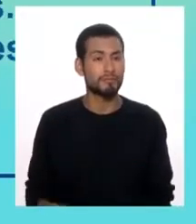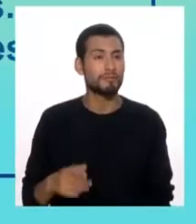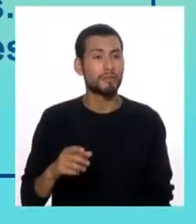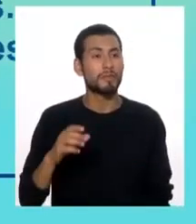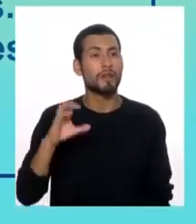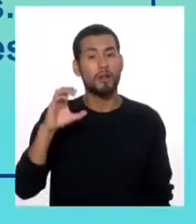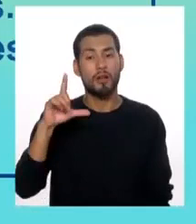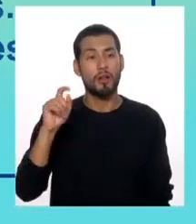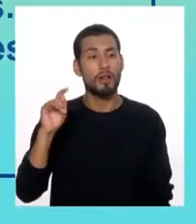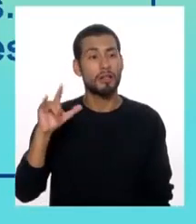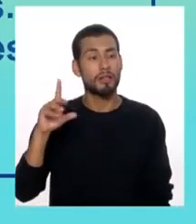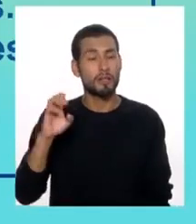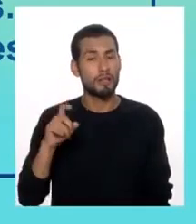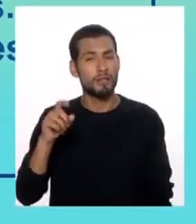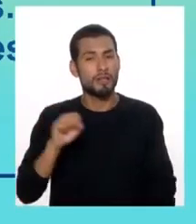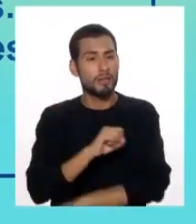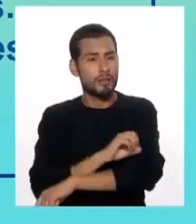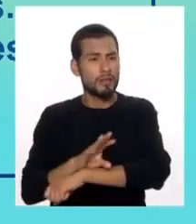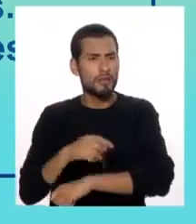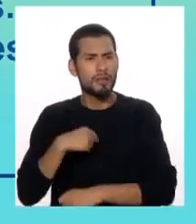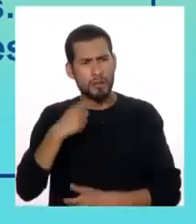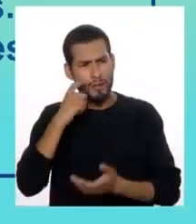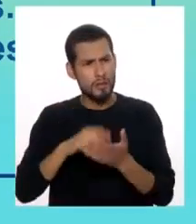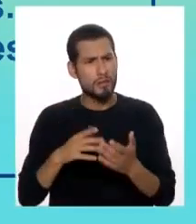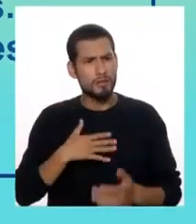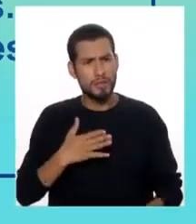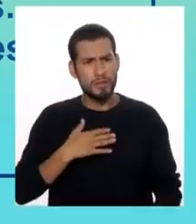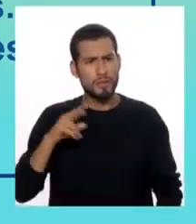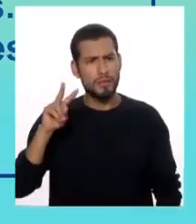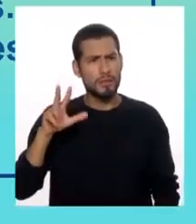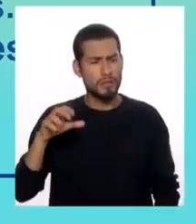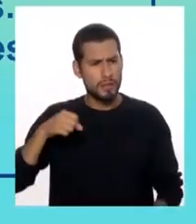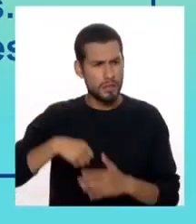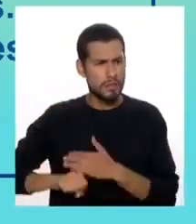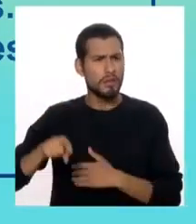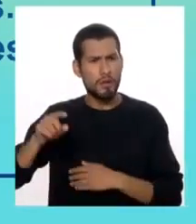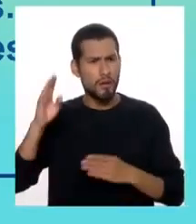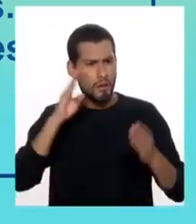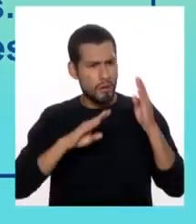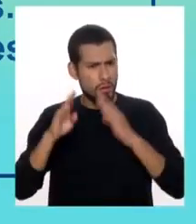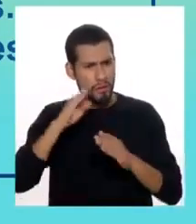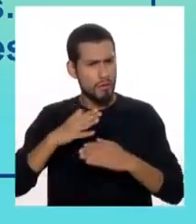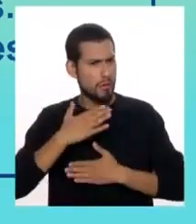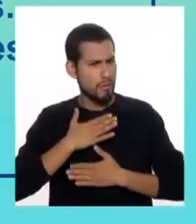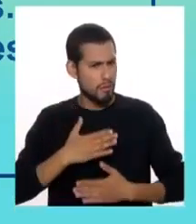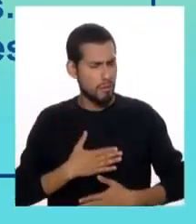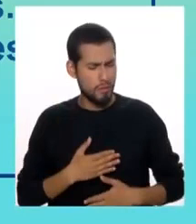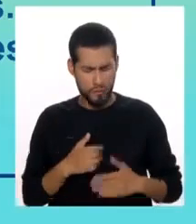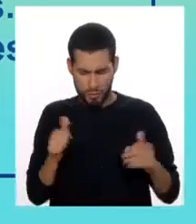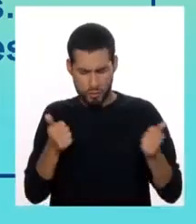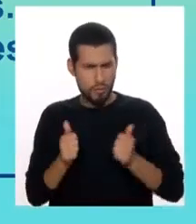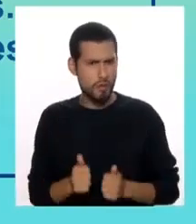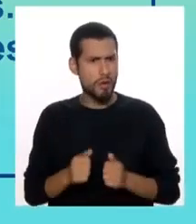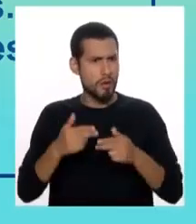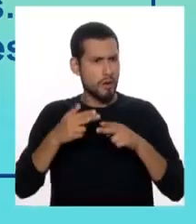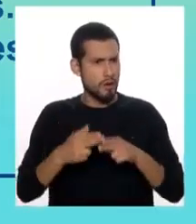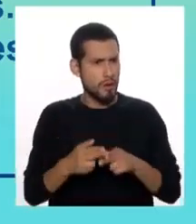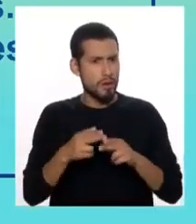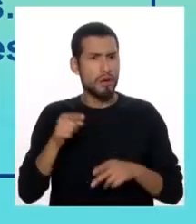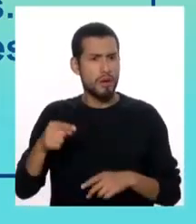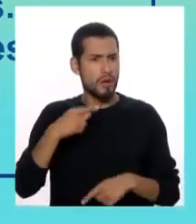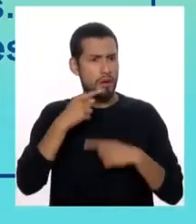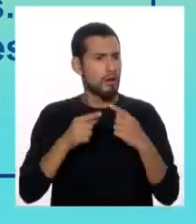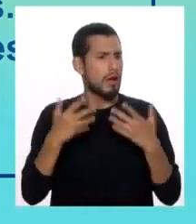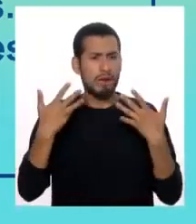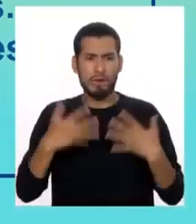Clotilde de San Borja. Noto que mi hijo de 23 años anda muy preocupado por la forma de su cuerpo y peso. Suele